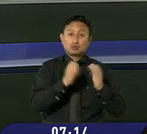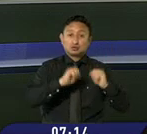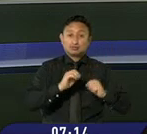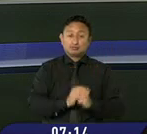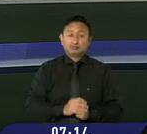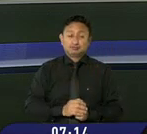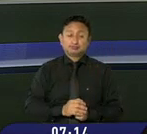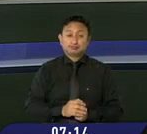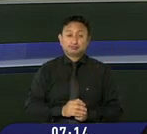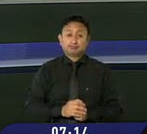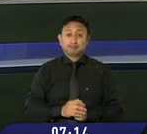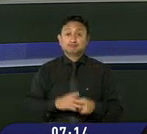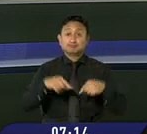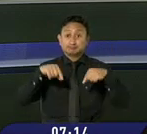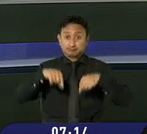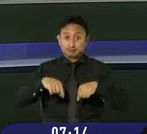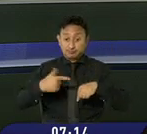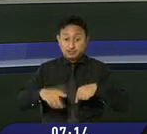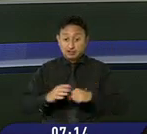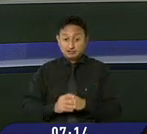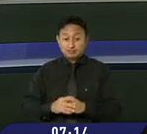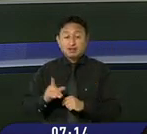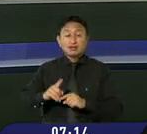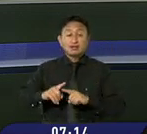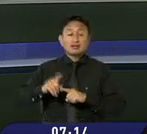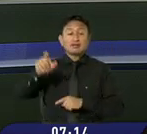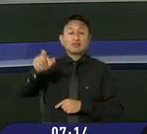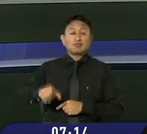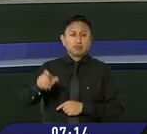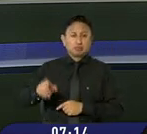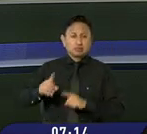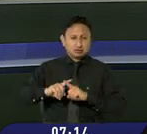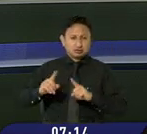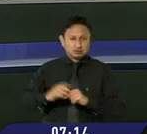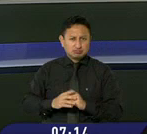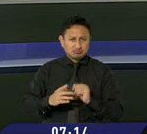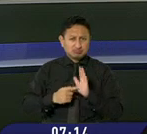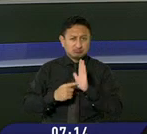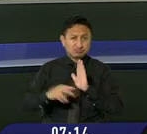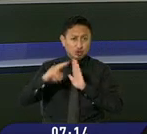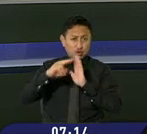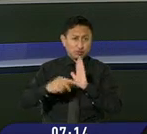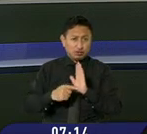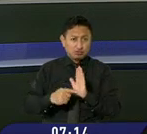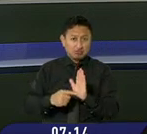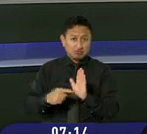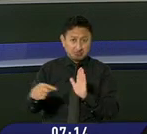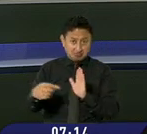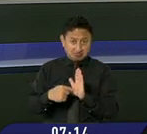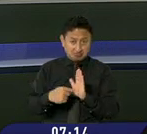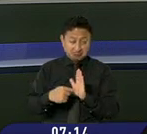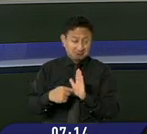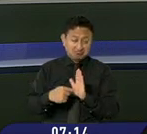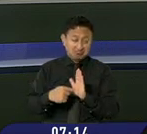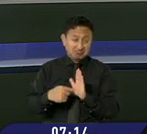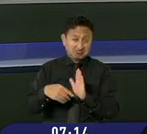Fiscal. Y a pesar de ello, varios consumidores hicieron notar que la normativa no se está aplicando.